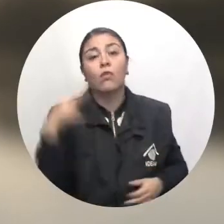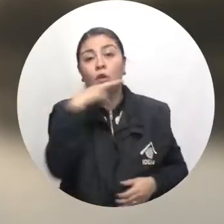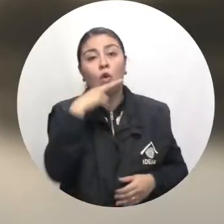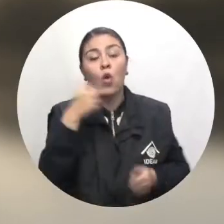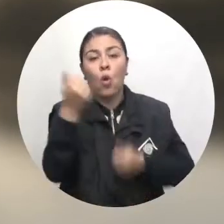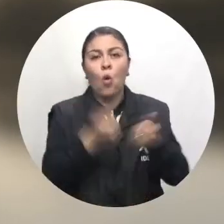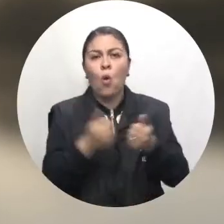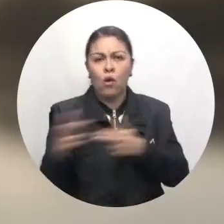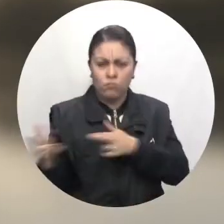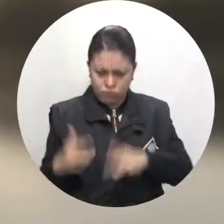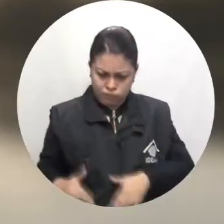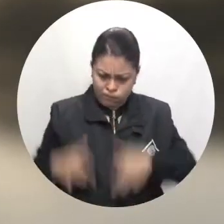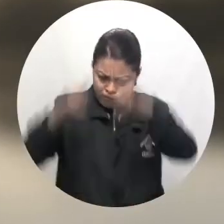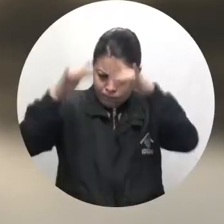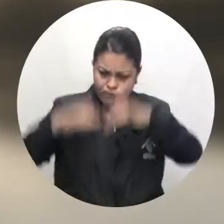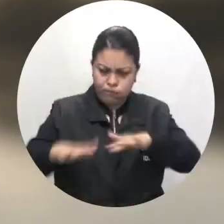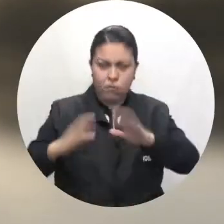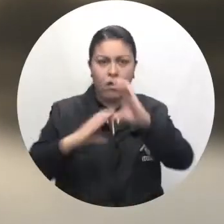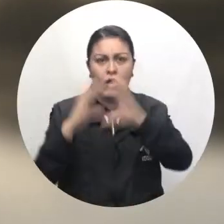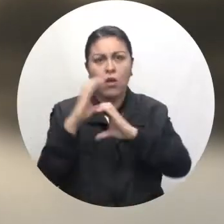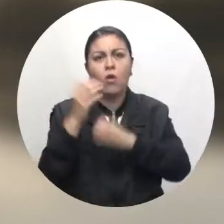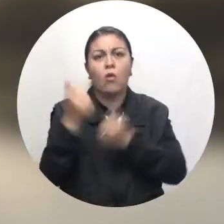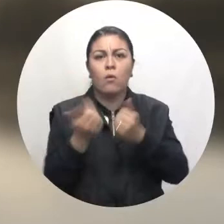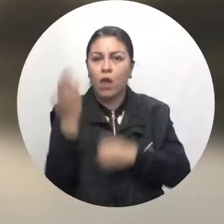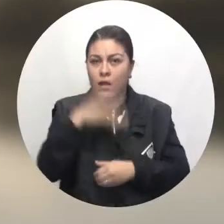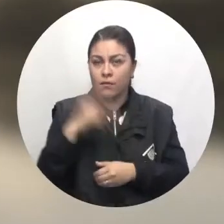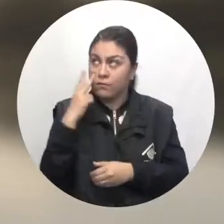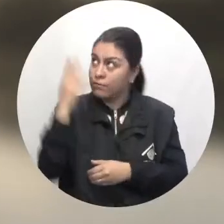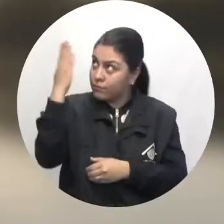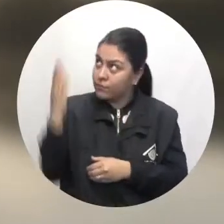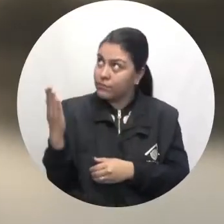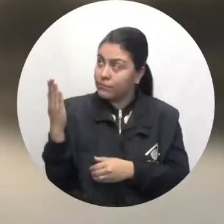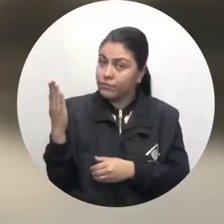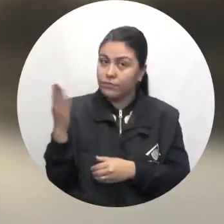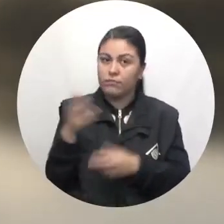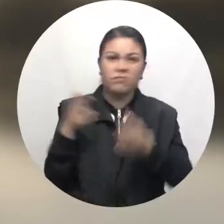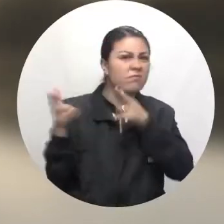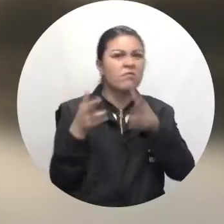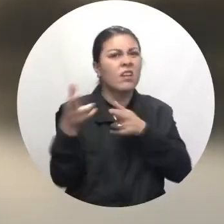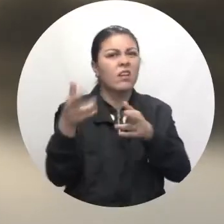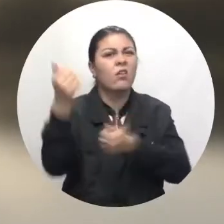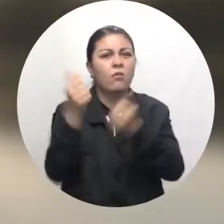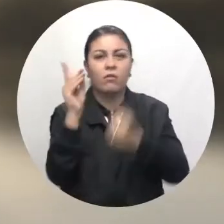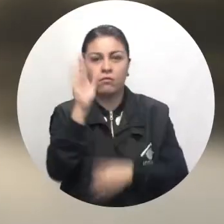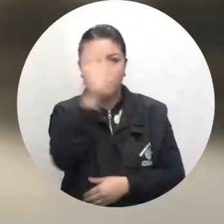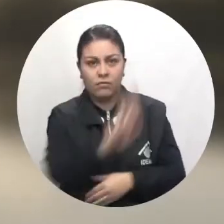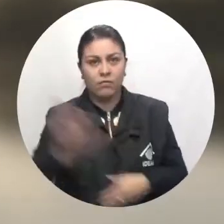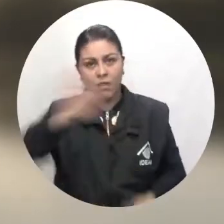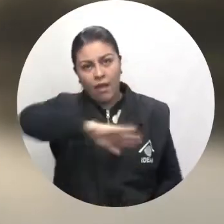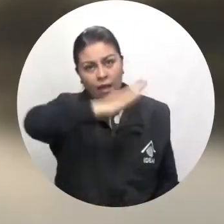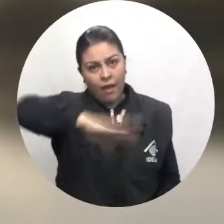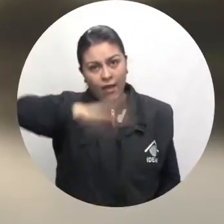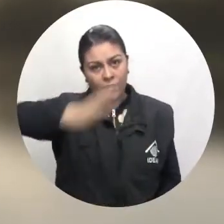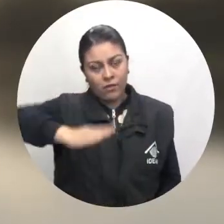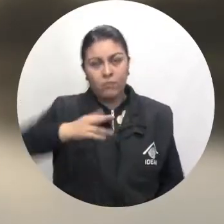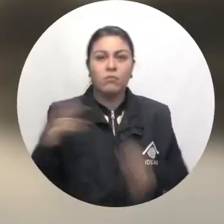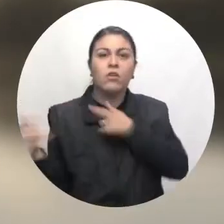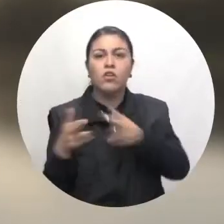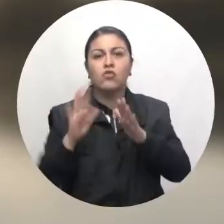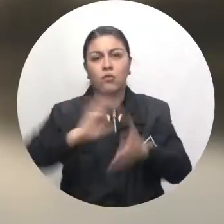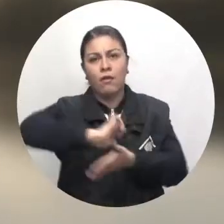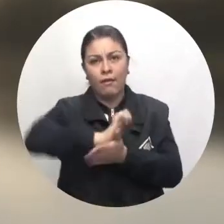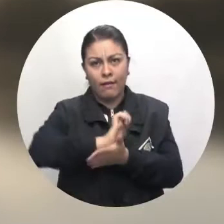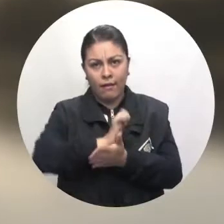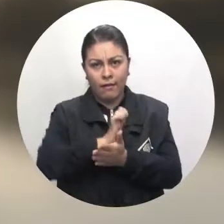creciente súbita en el río Cauca a la altura de Bolonbolo, Antioquia, en los ríos de montaña del departamento de Antioquia, en los ríos del eje